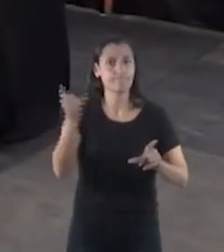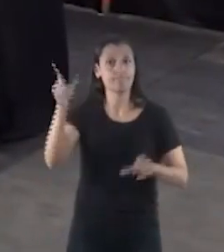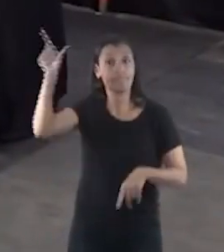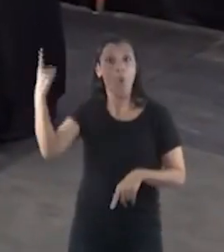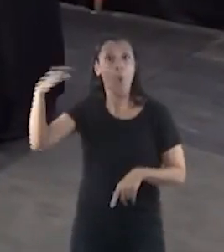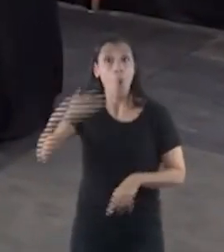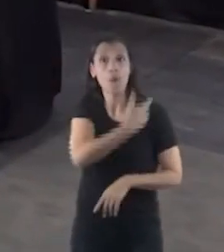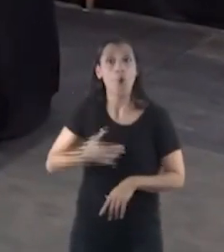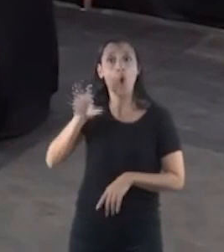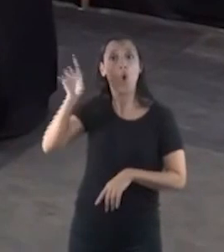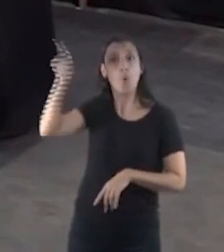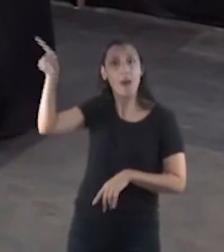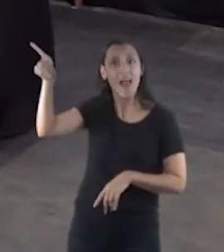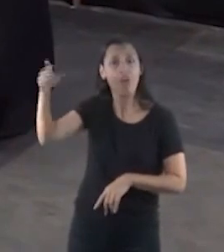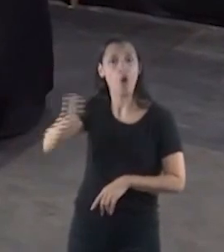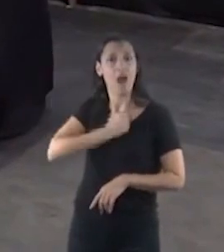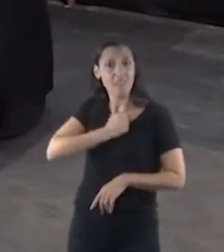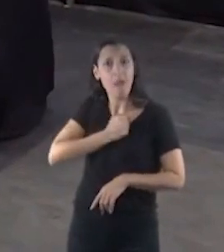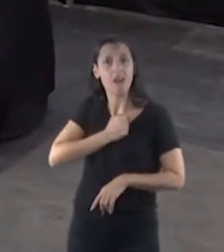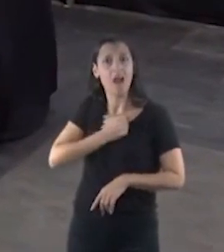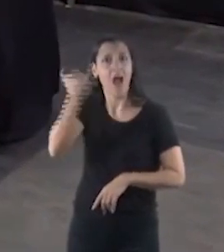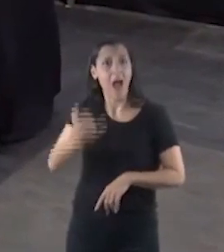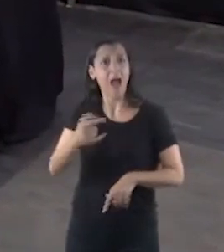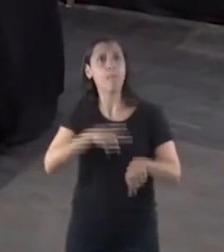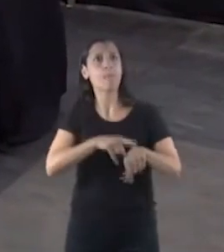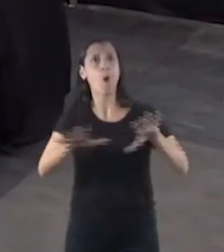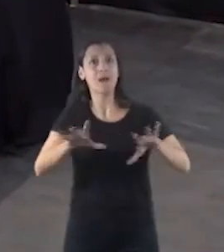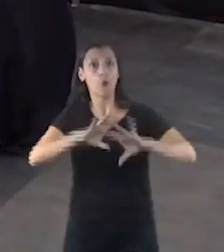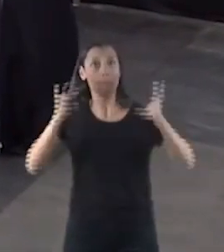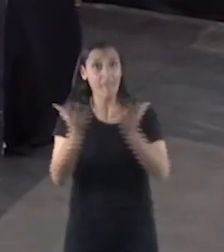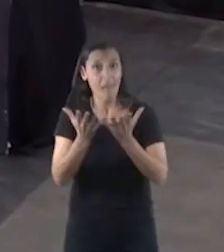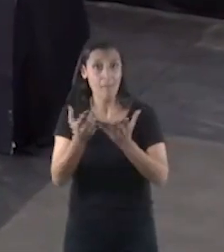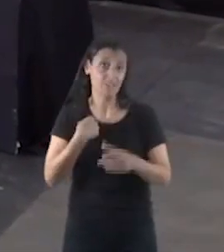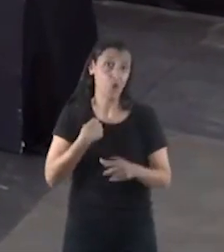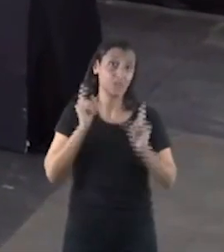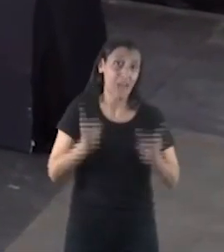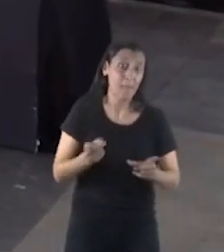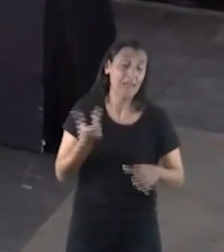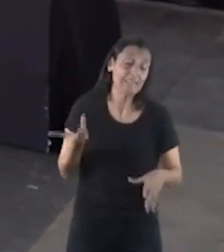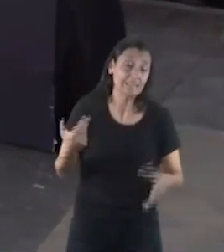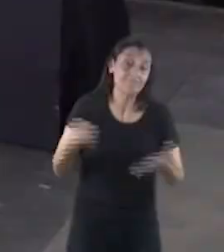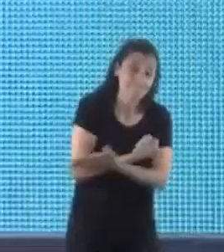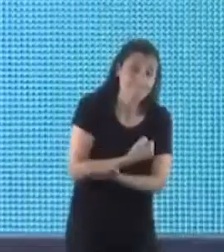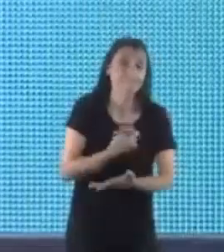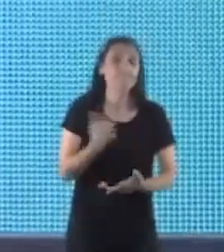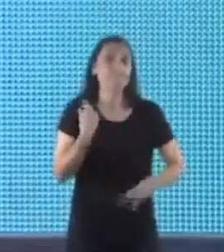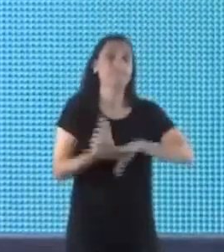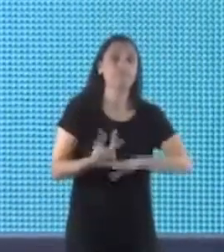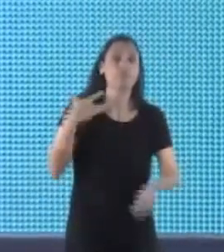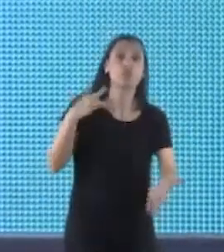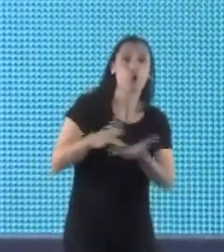que gobernó una Catamarca con una pandemia. ¿No? Y yo tengo el triste privilegio de haber gobernado el país con una pandemia.